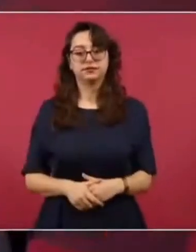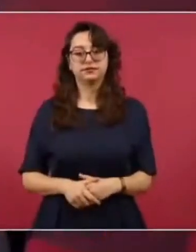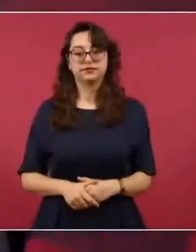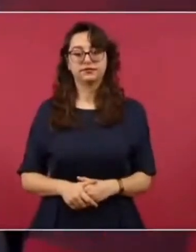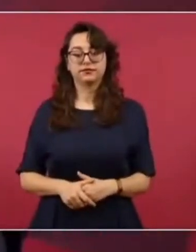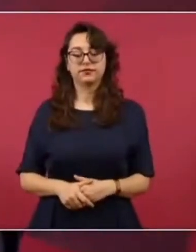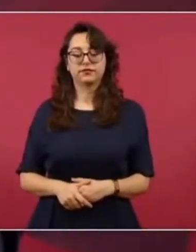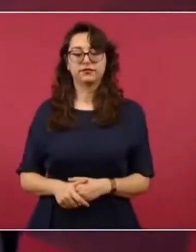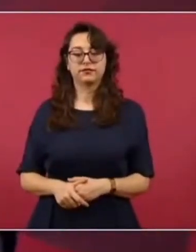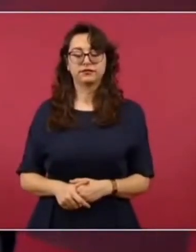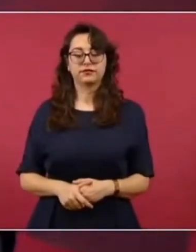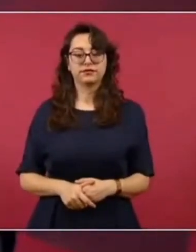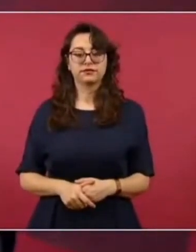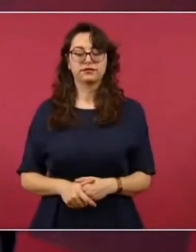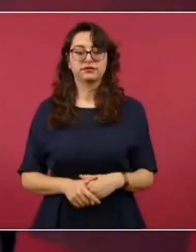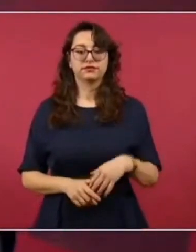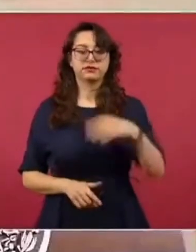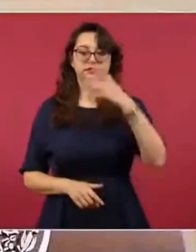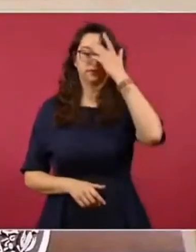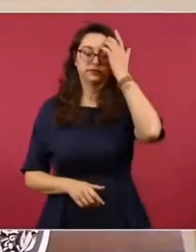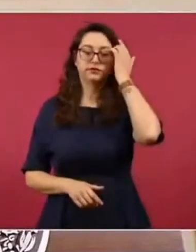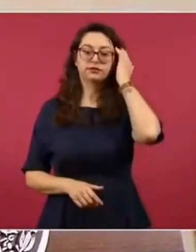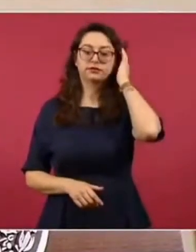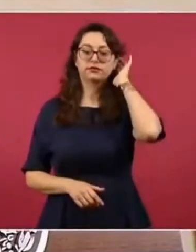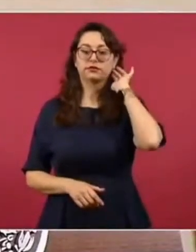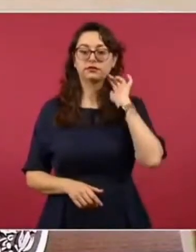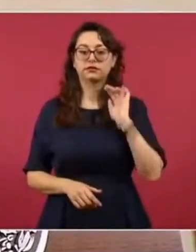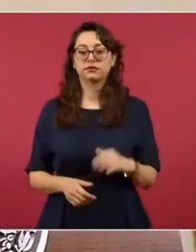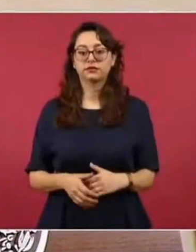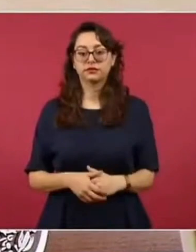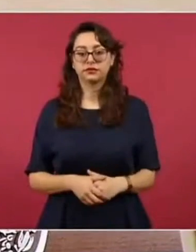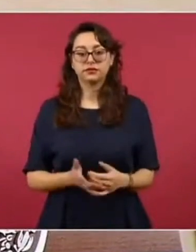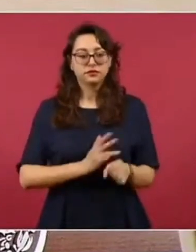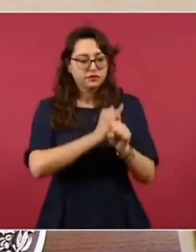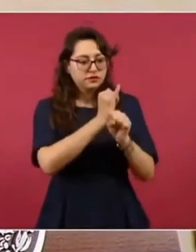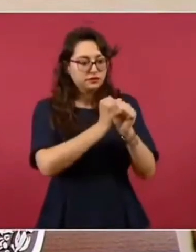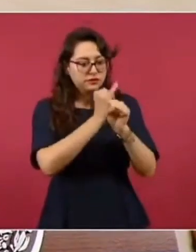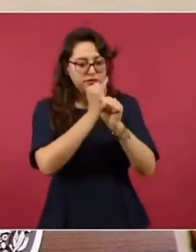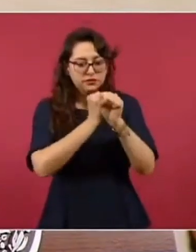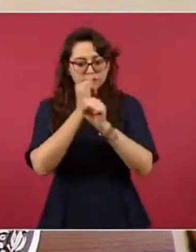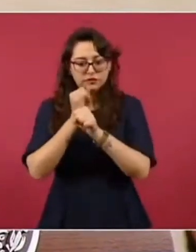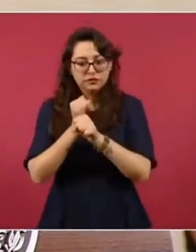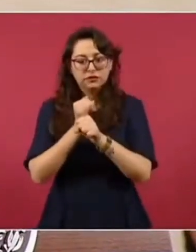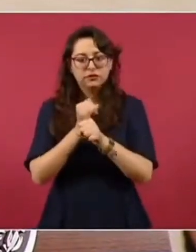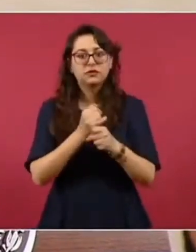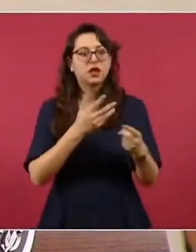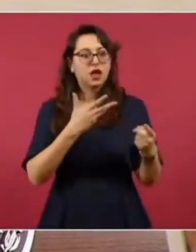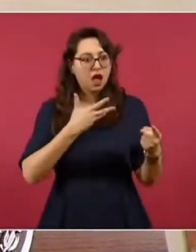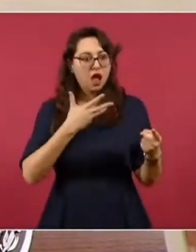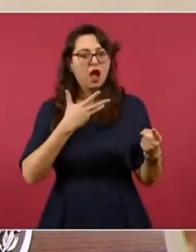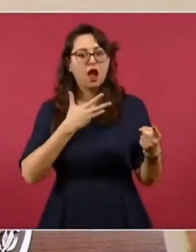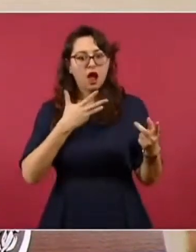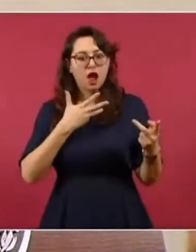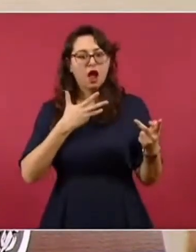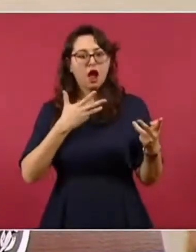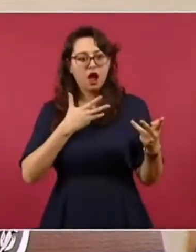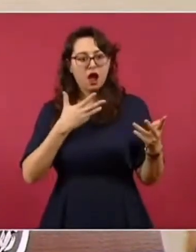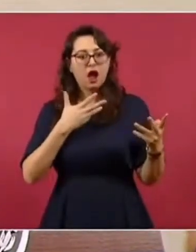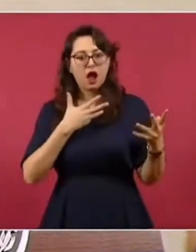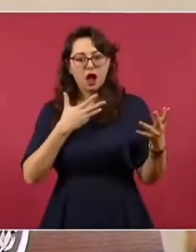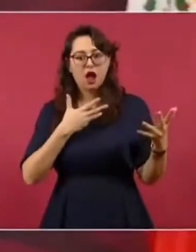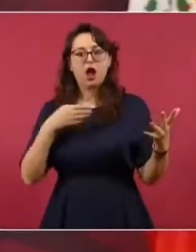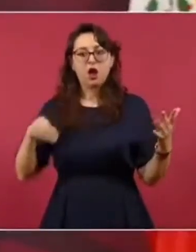de la investigación se desprende de que hubo dolo, de que